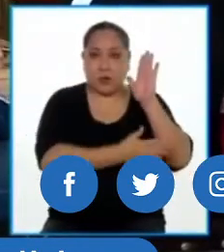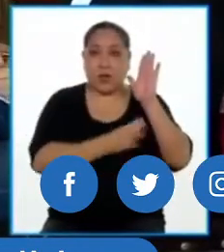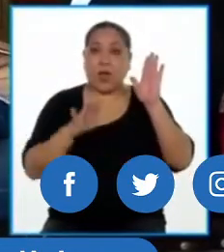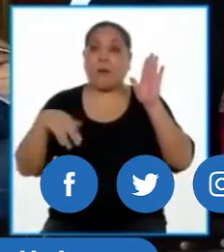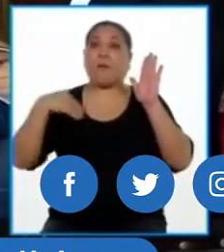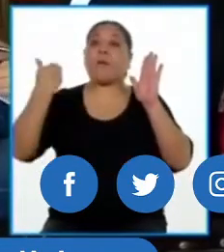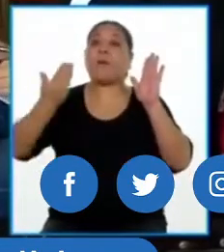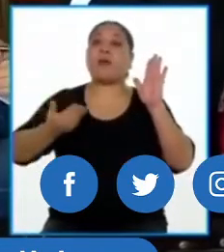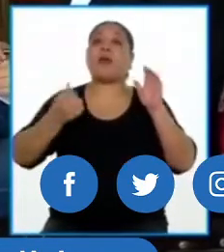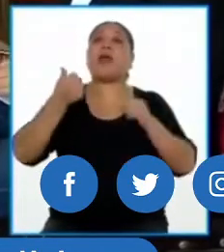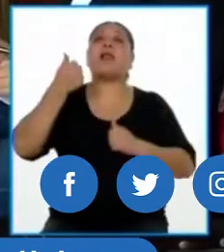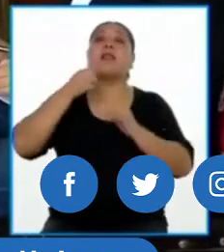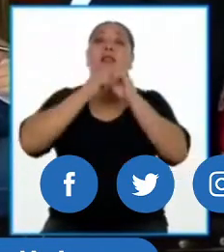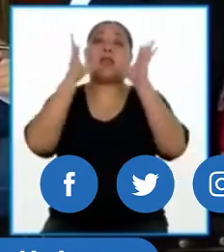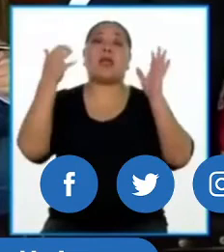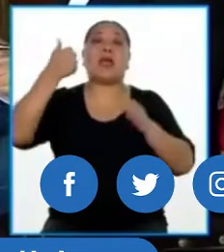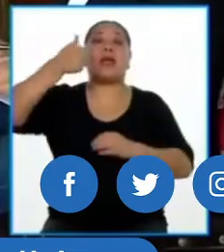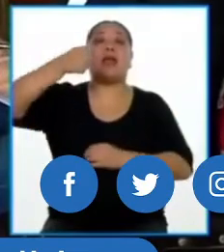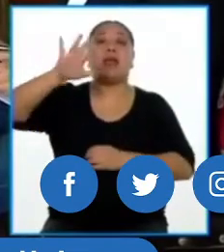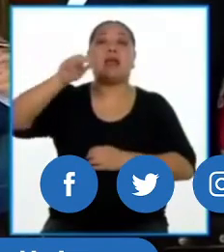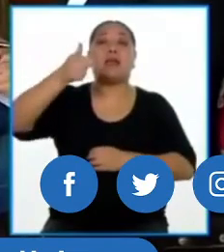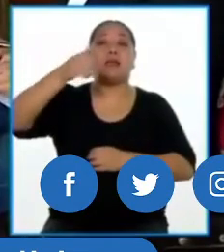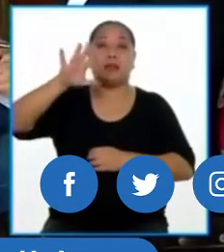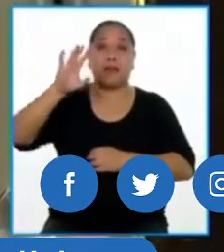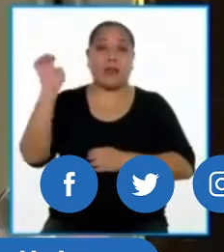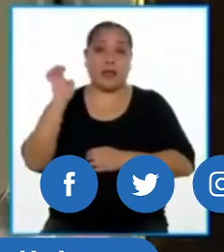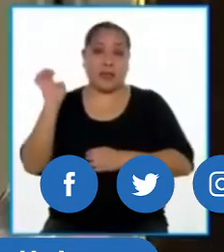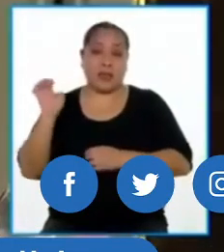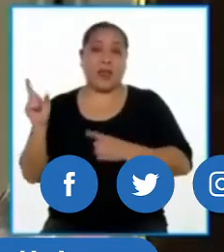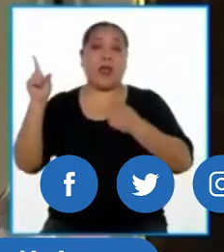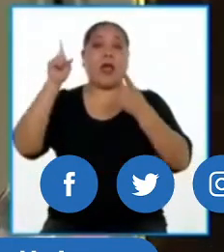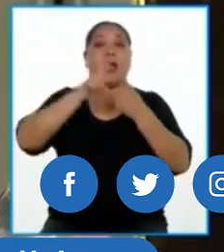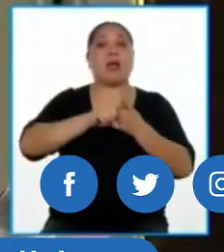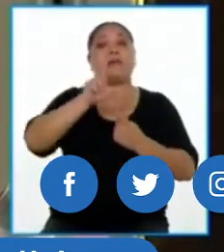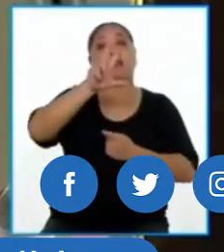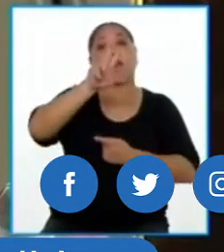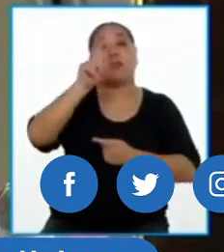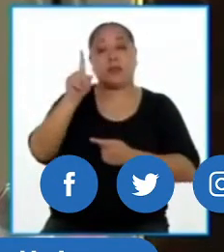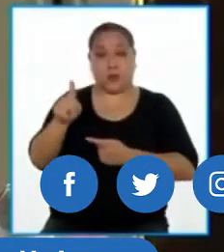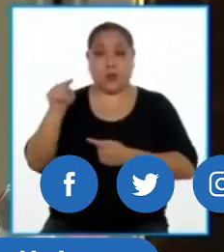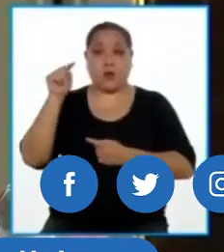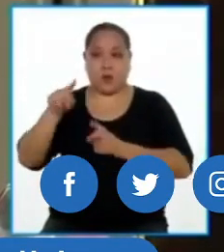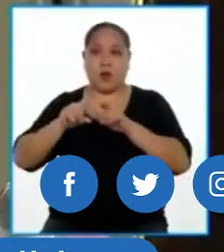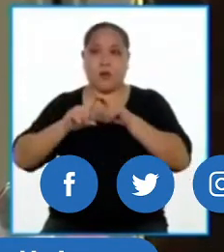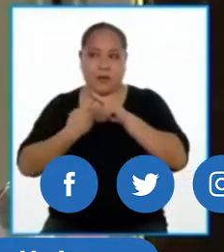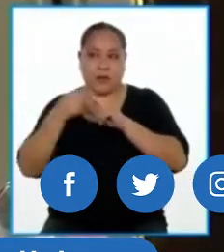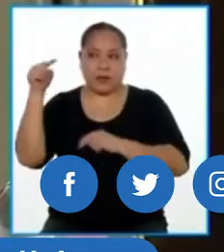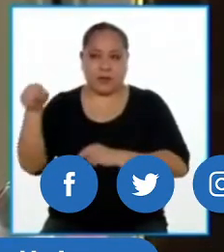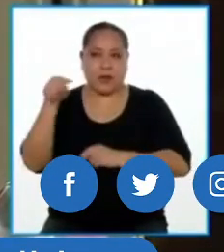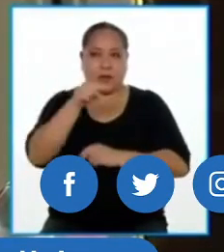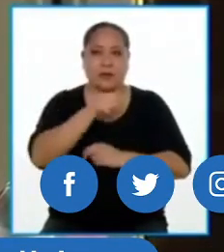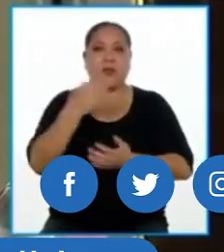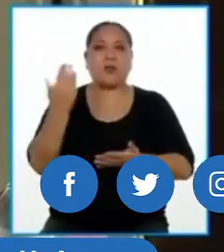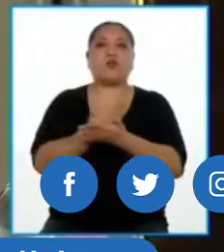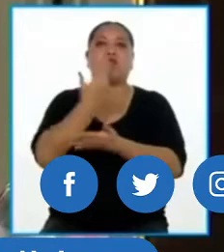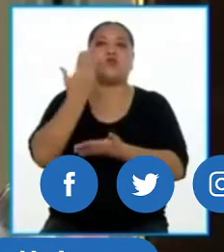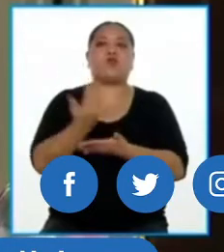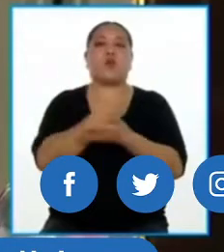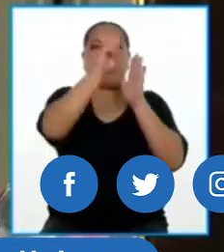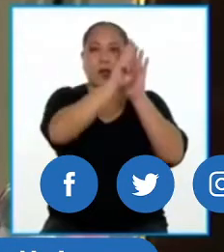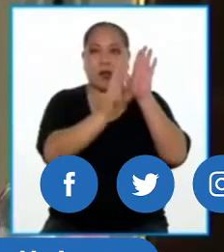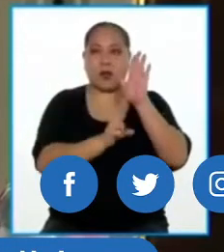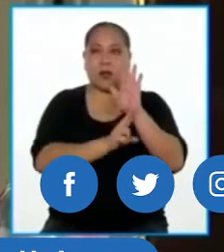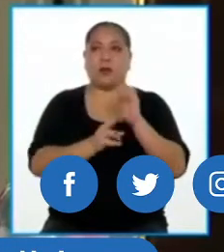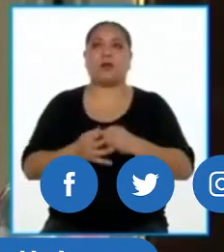a partir del día quince de enero hasta el treinta y uno de enero, estarán vigentes las medidas que hemos